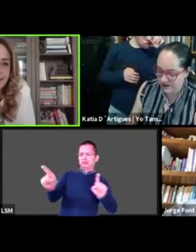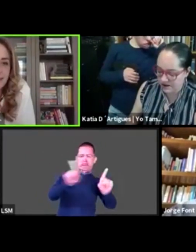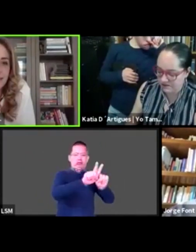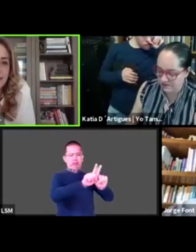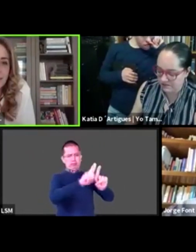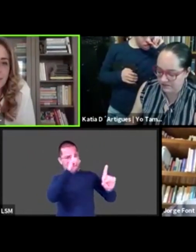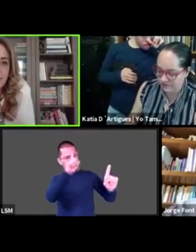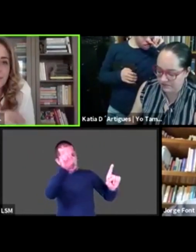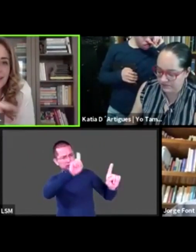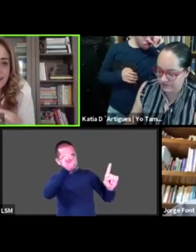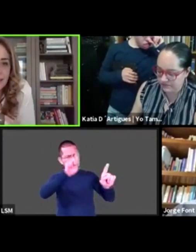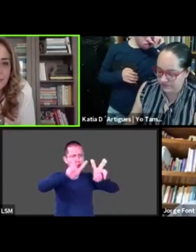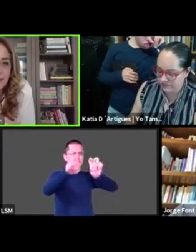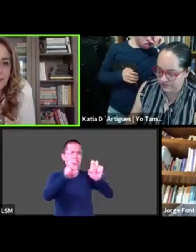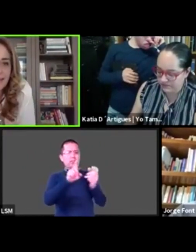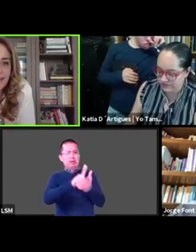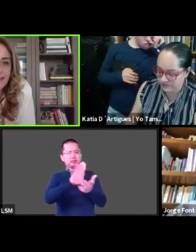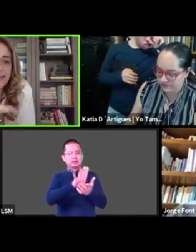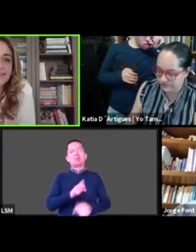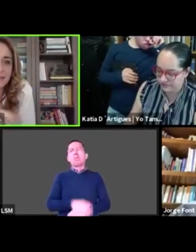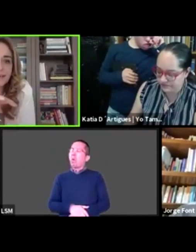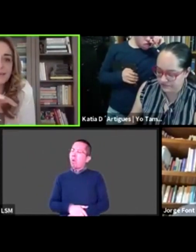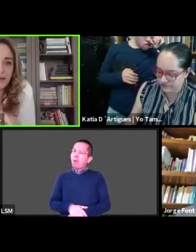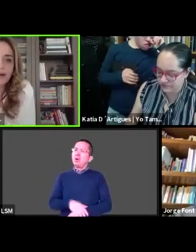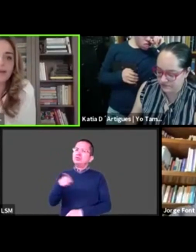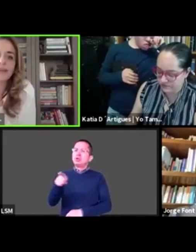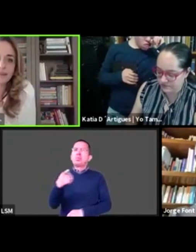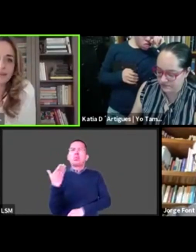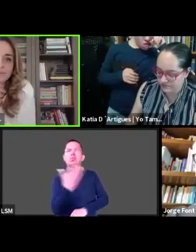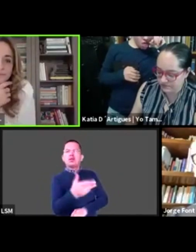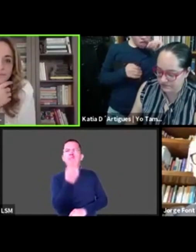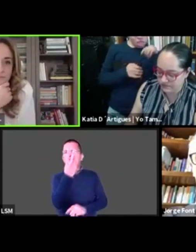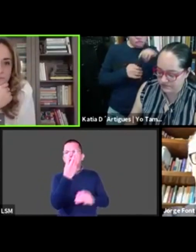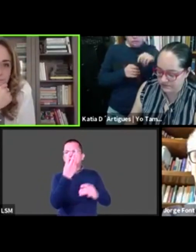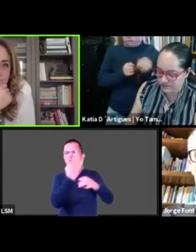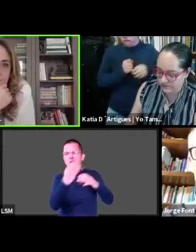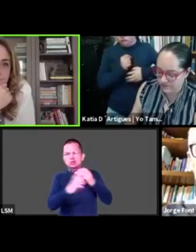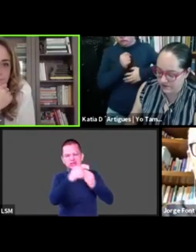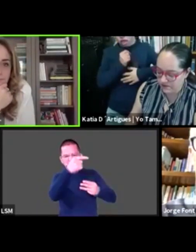pedirías para esta epidemia y que sirvan de ahora en adelante?